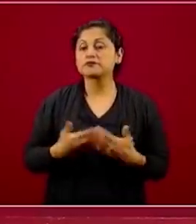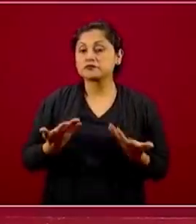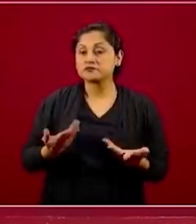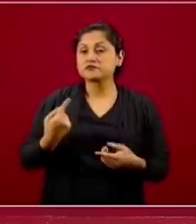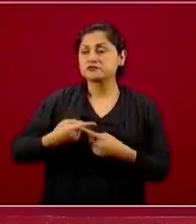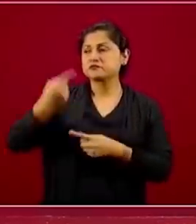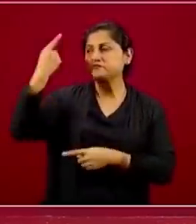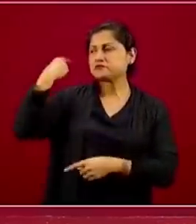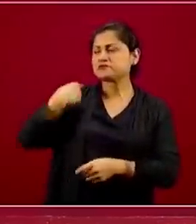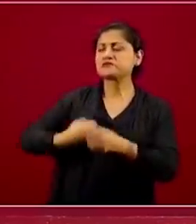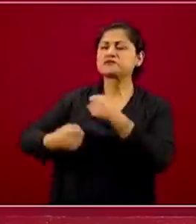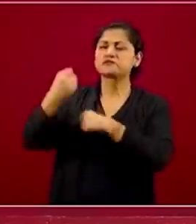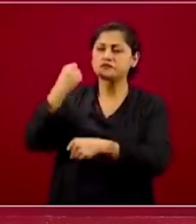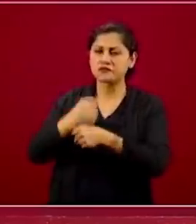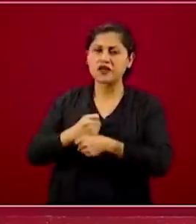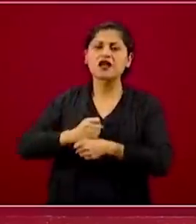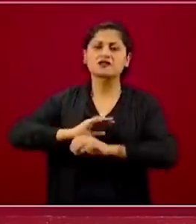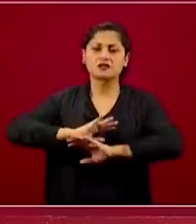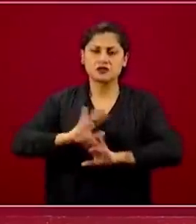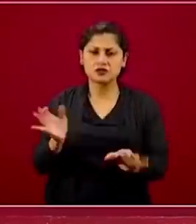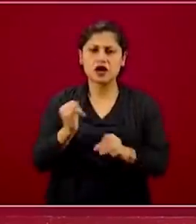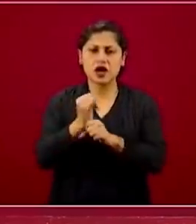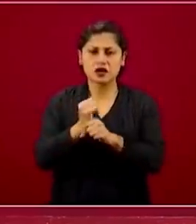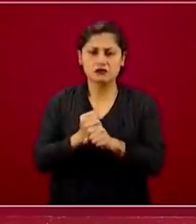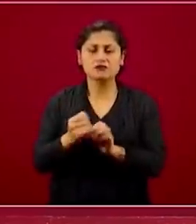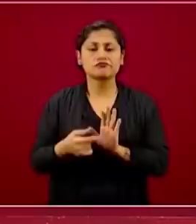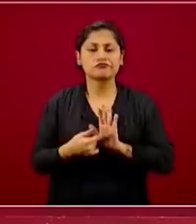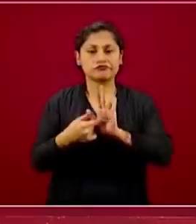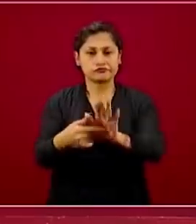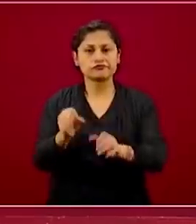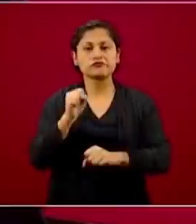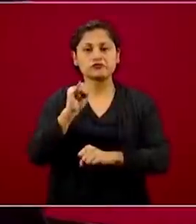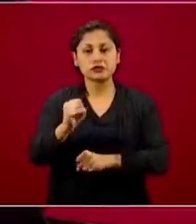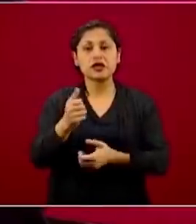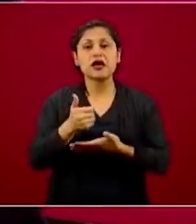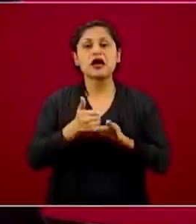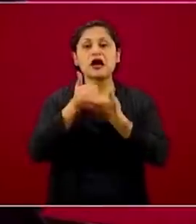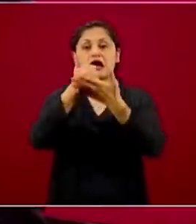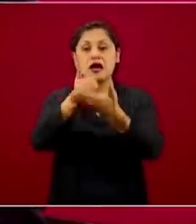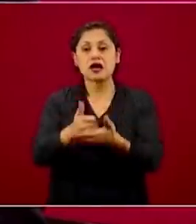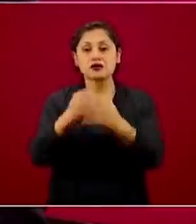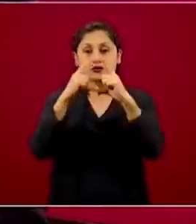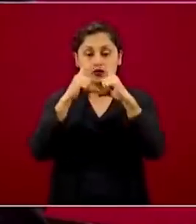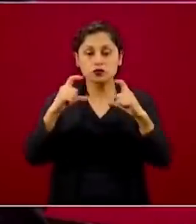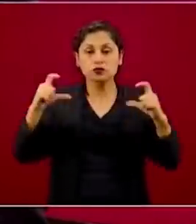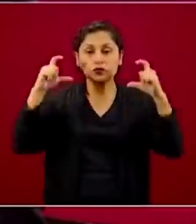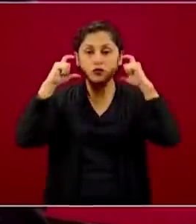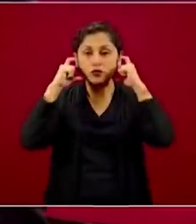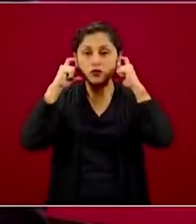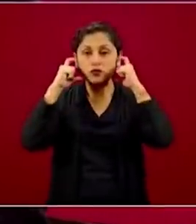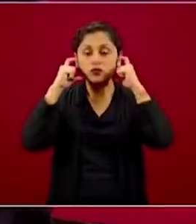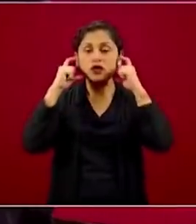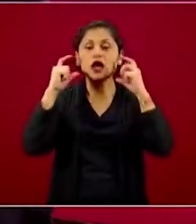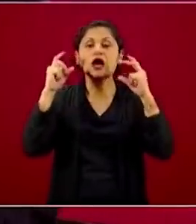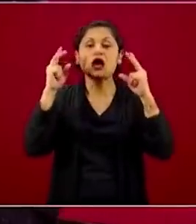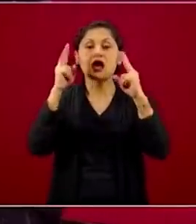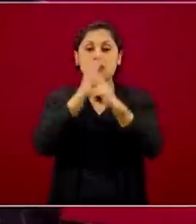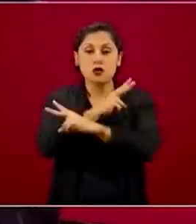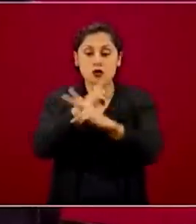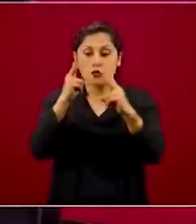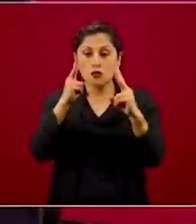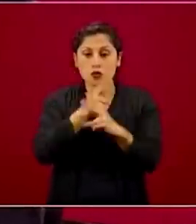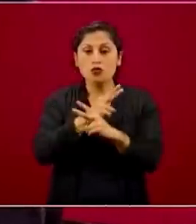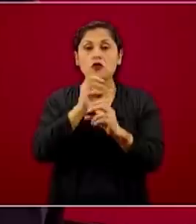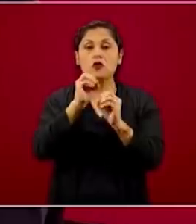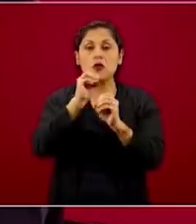instrumento para retener una cantidad importante de partículas líquidas que provienen de la vía respiratoria de quien lo